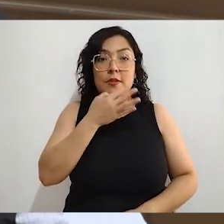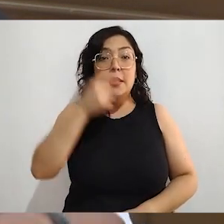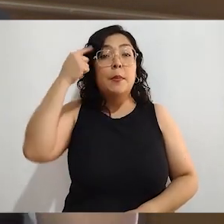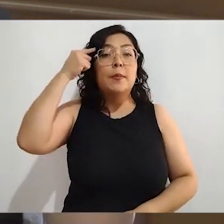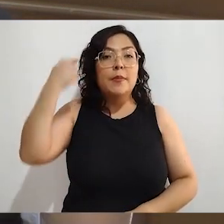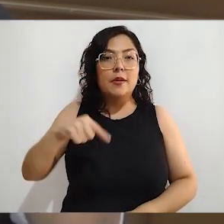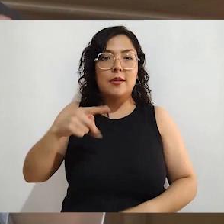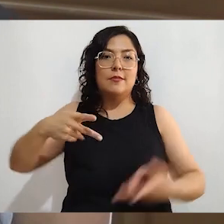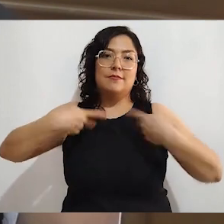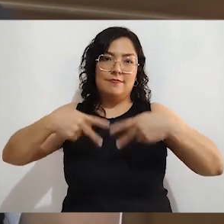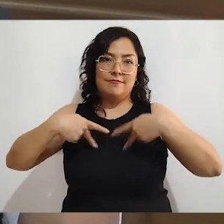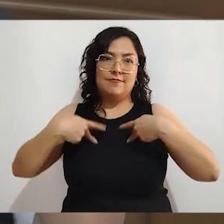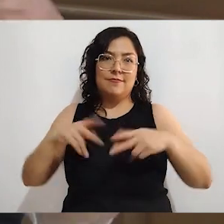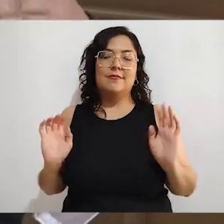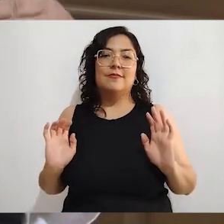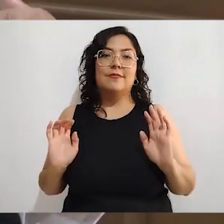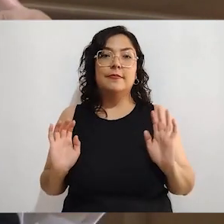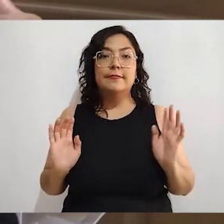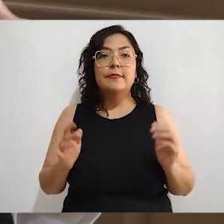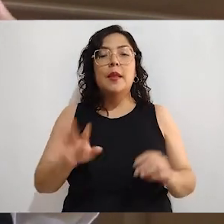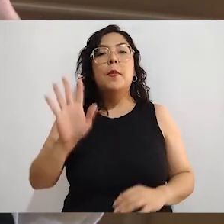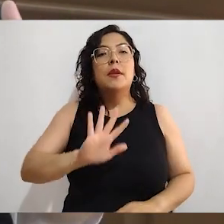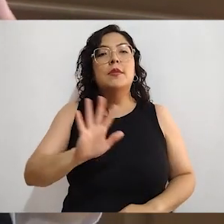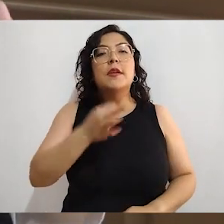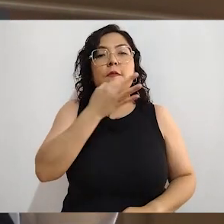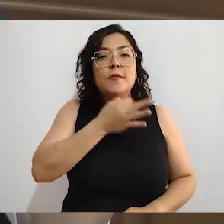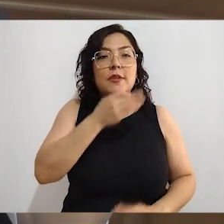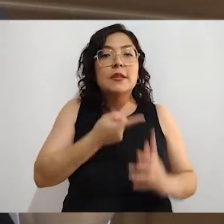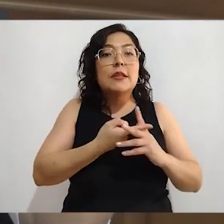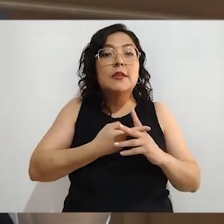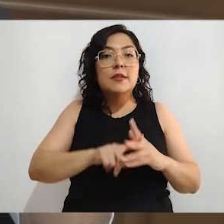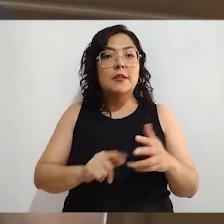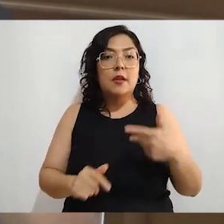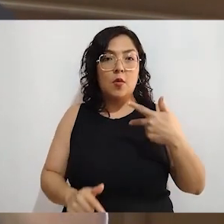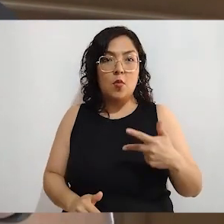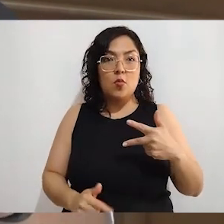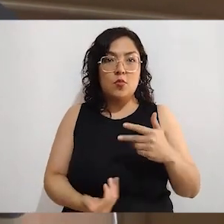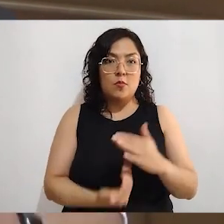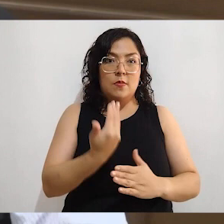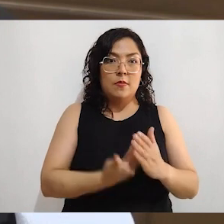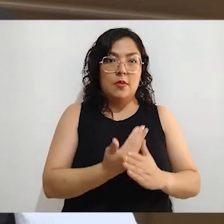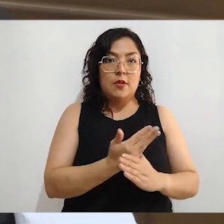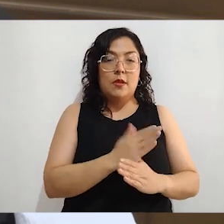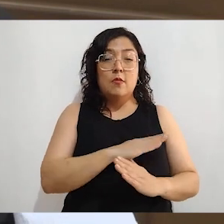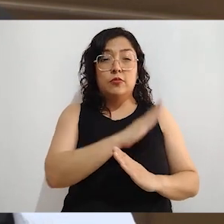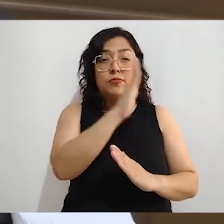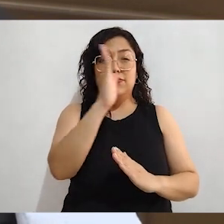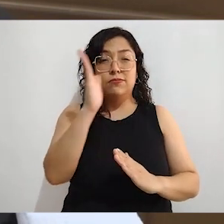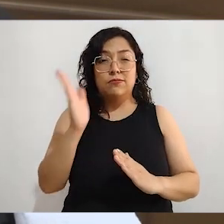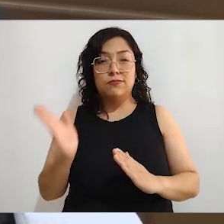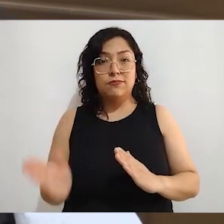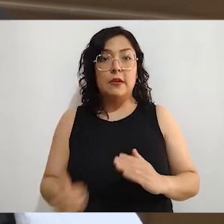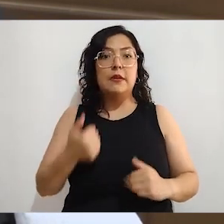la fiesta empieza a las 8 de la mañana y termina a las 6 de la tarde. Y también comentabas tú de algunos